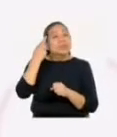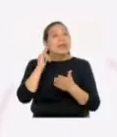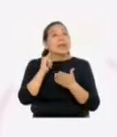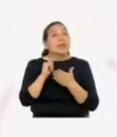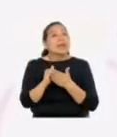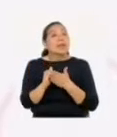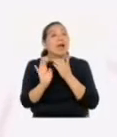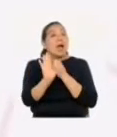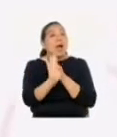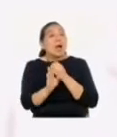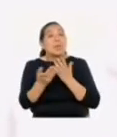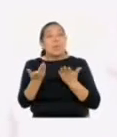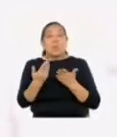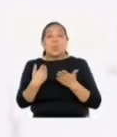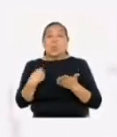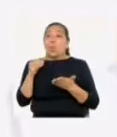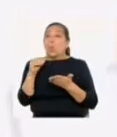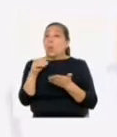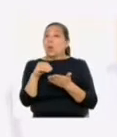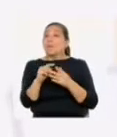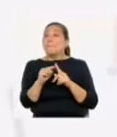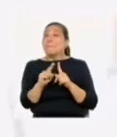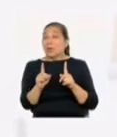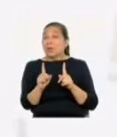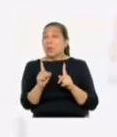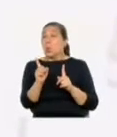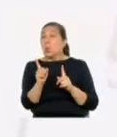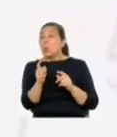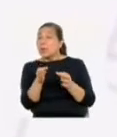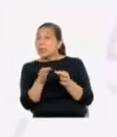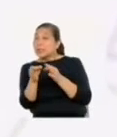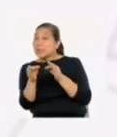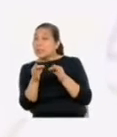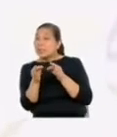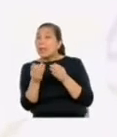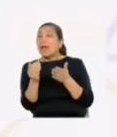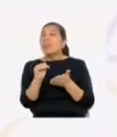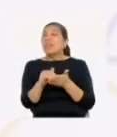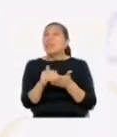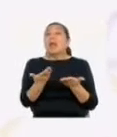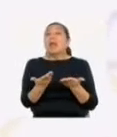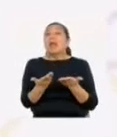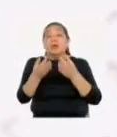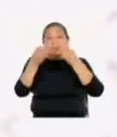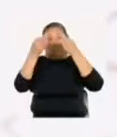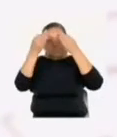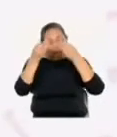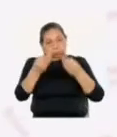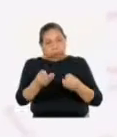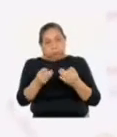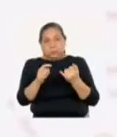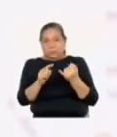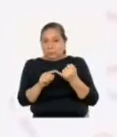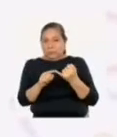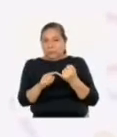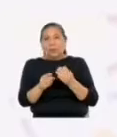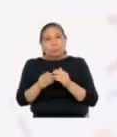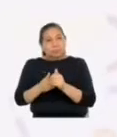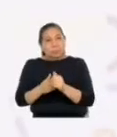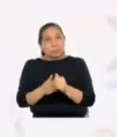razones que respaldan nuestra postura. Un argumento debe contener afirmación,